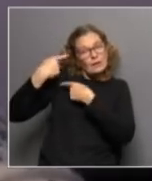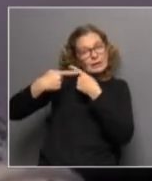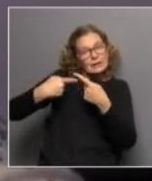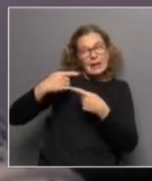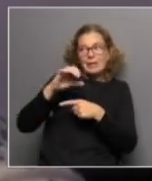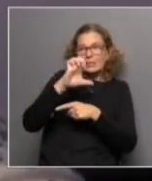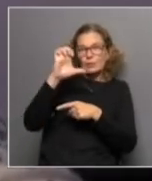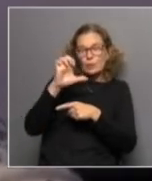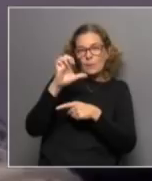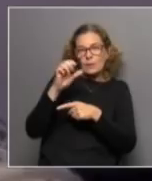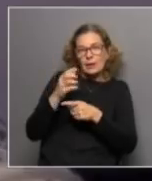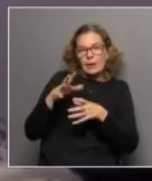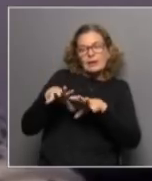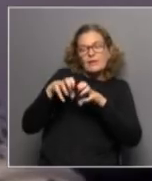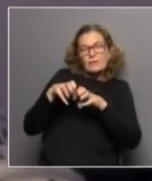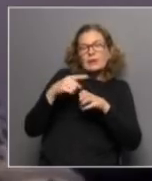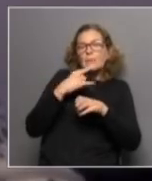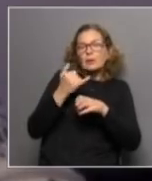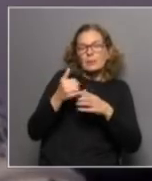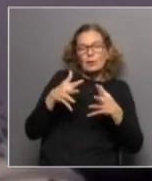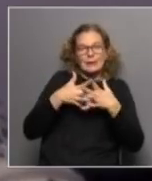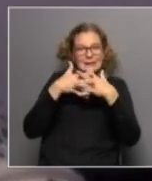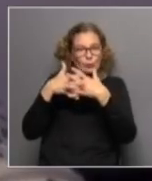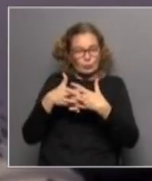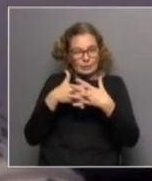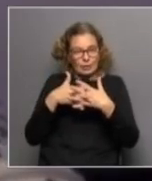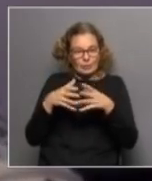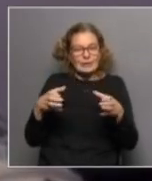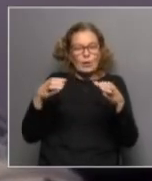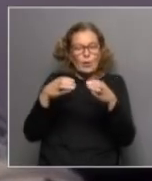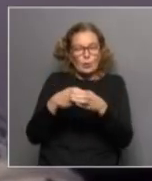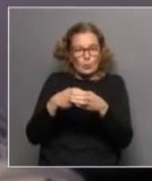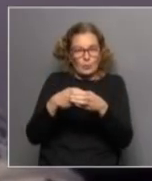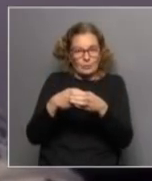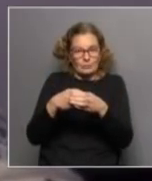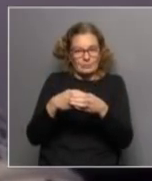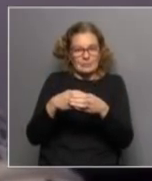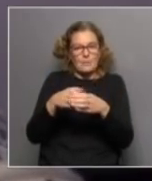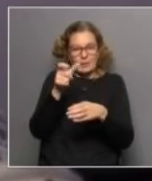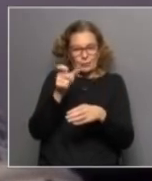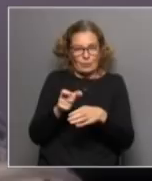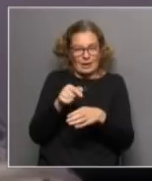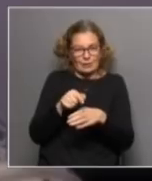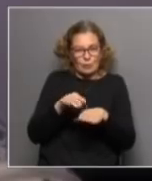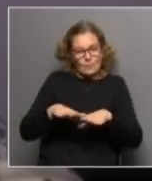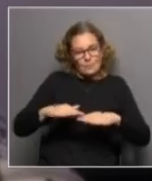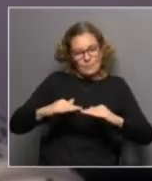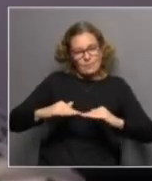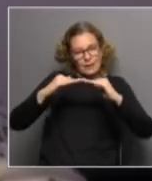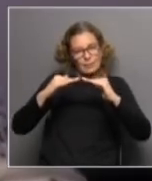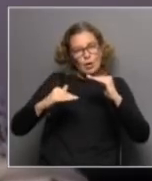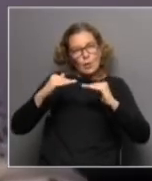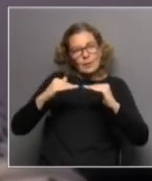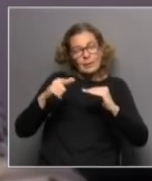europea y que vivía en Estados Unidos y entonces con esa población específica es que nosotros comparábamos el crecimiento y